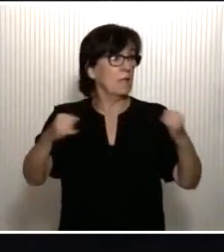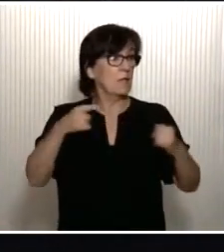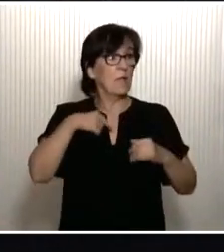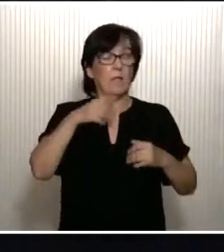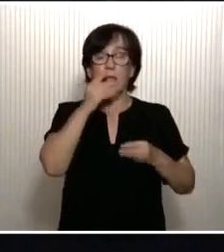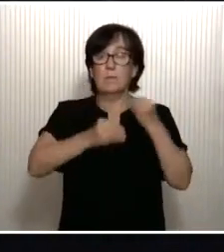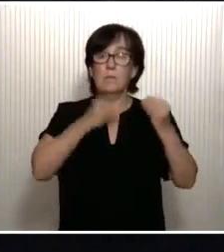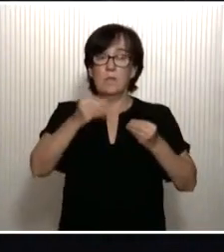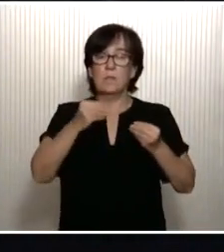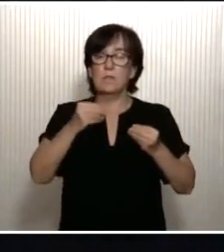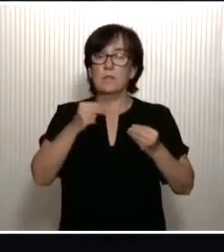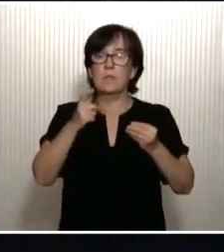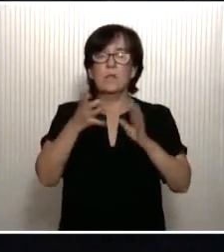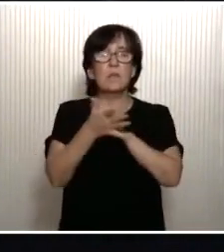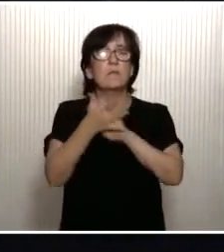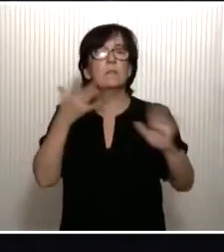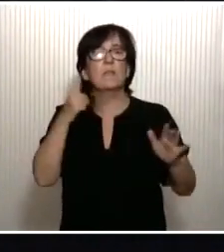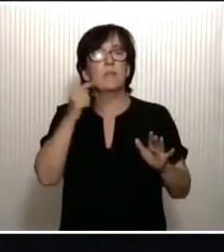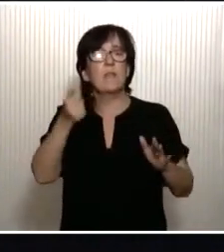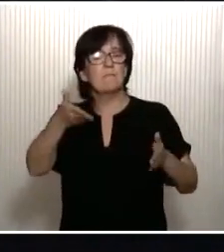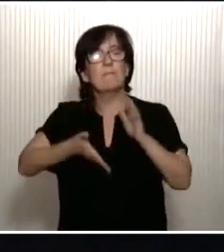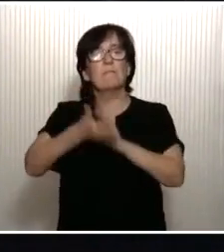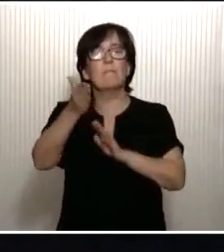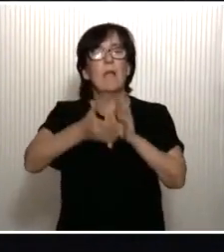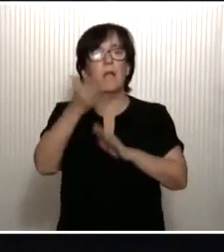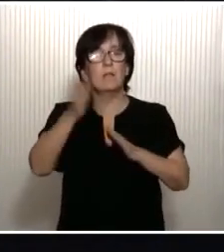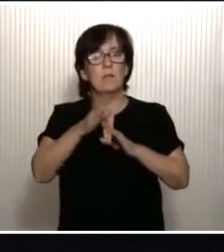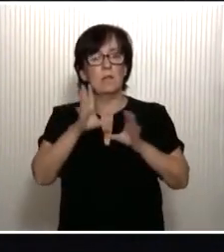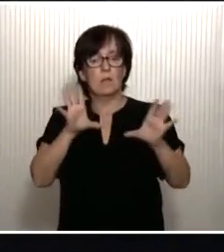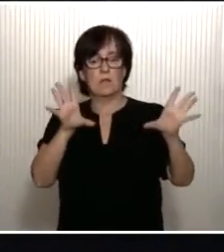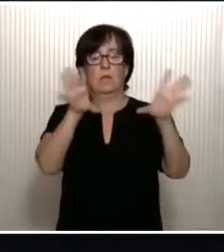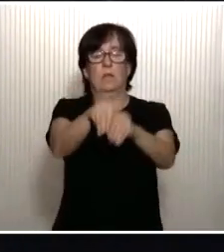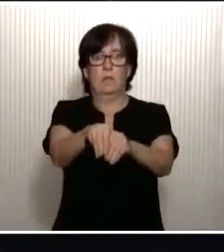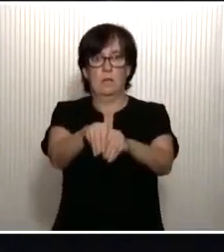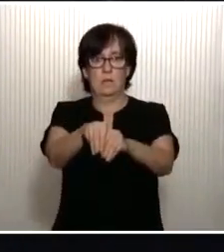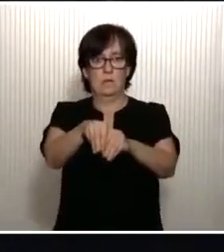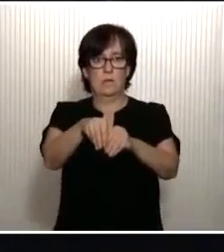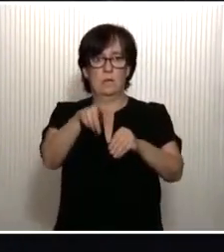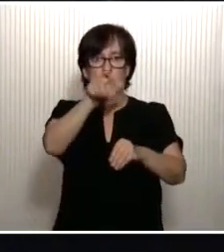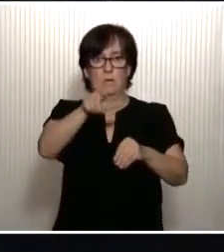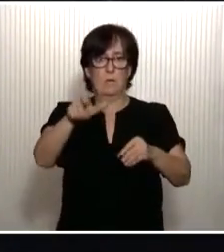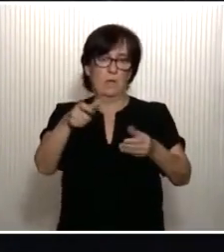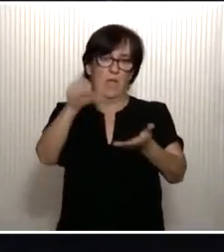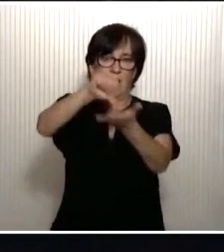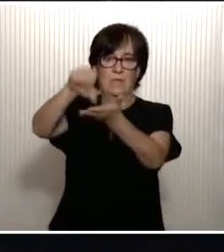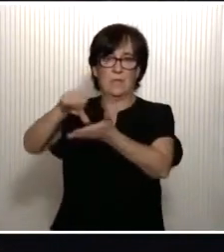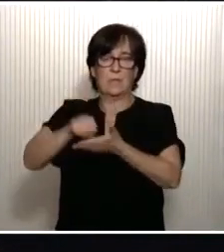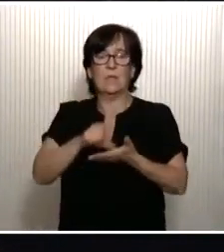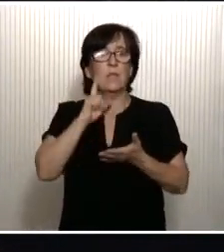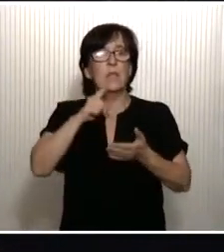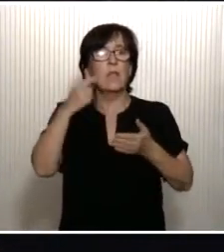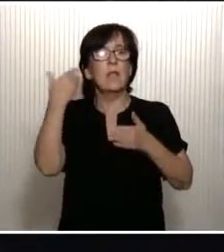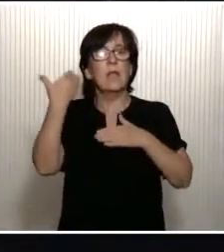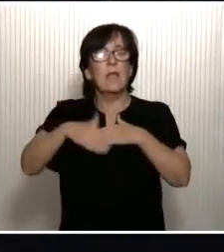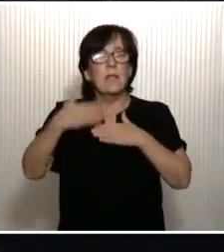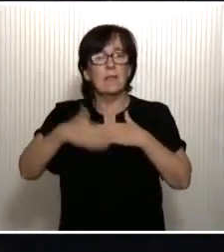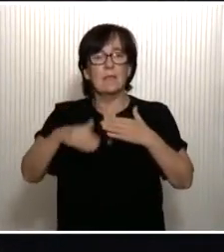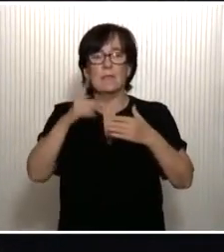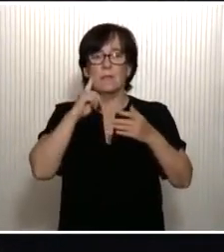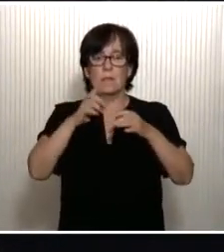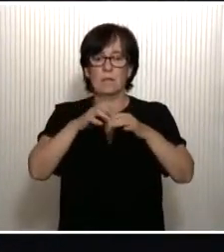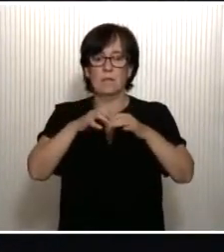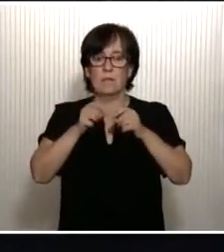se han acelerado esa tendencia de concentración urbana sin medidas que eviten la despoblación,